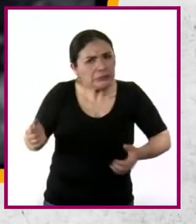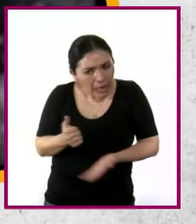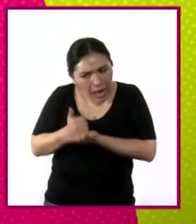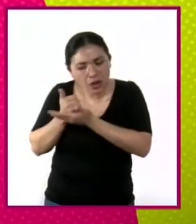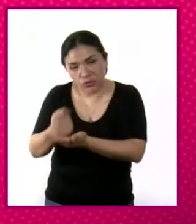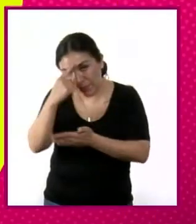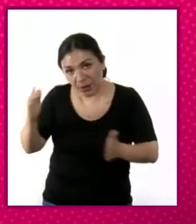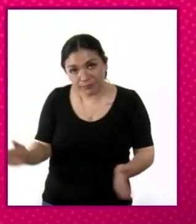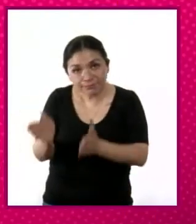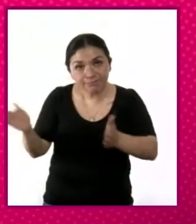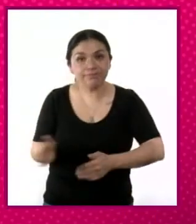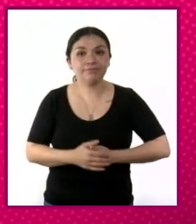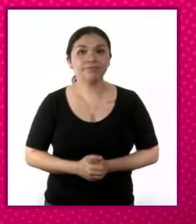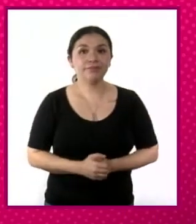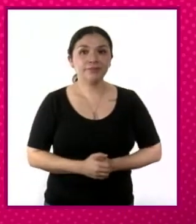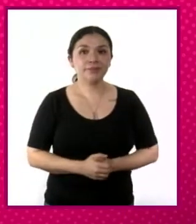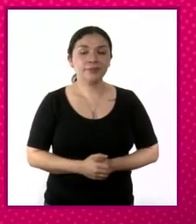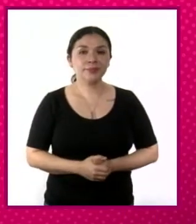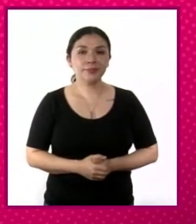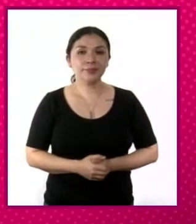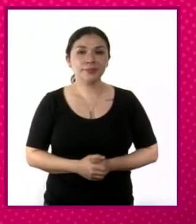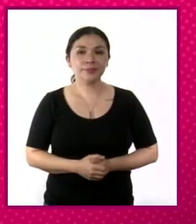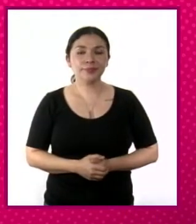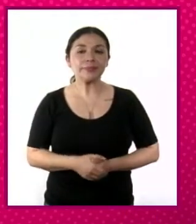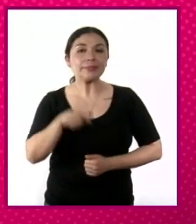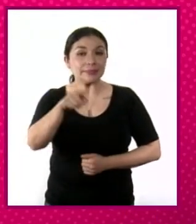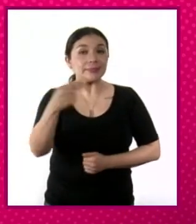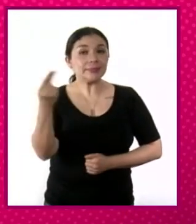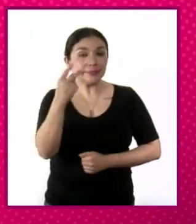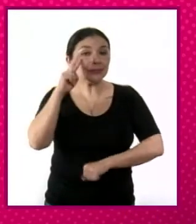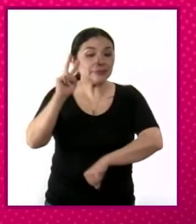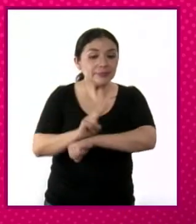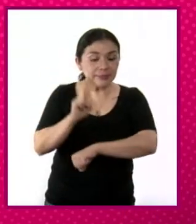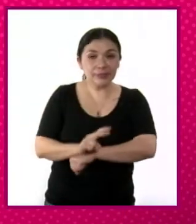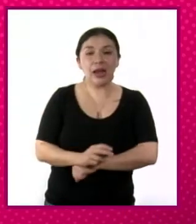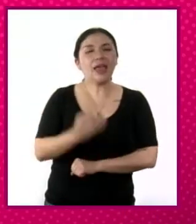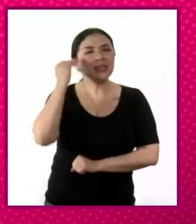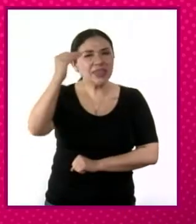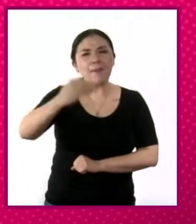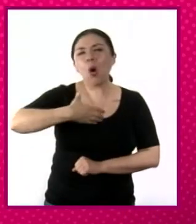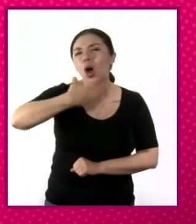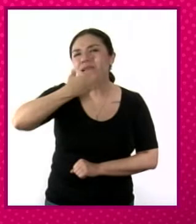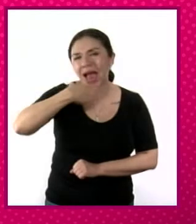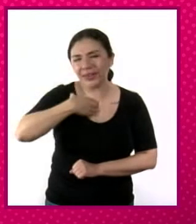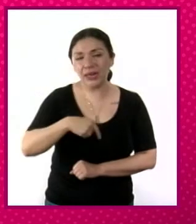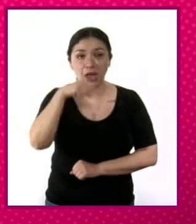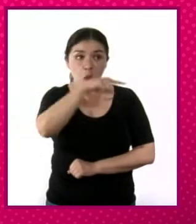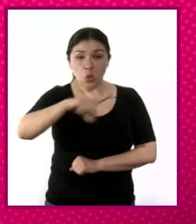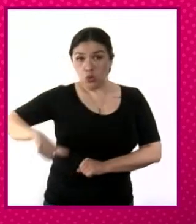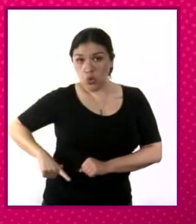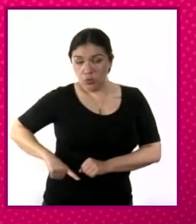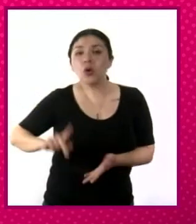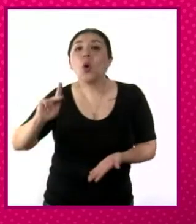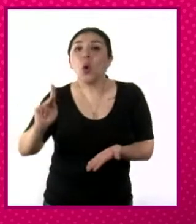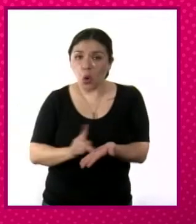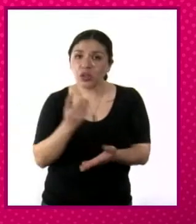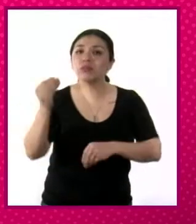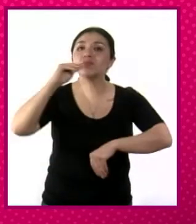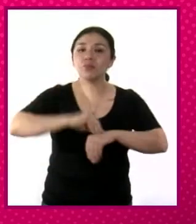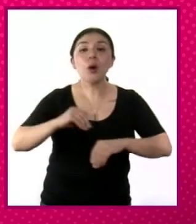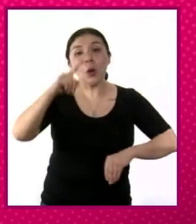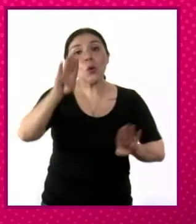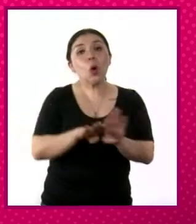mexicano. Para empezar, hay que tomar en cuenta que en el cardenismo el Estado nuevamente se vuelve un